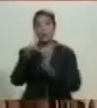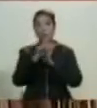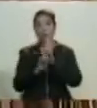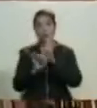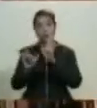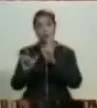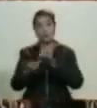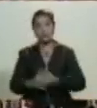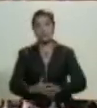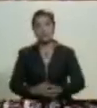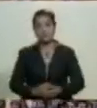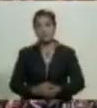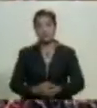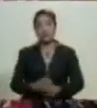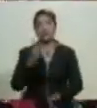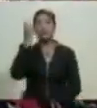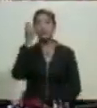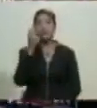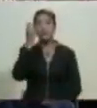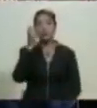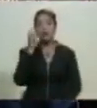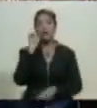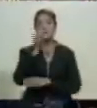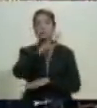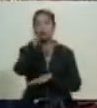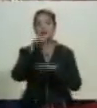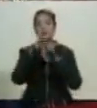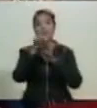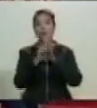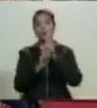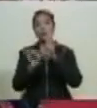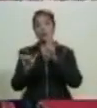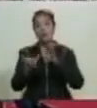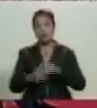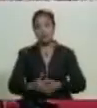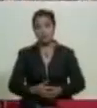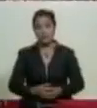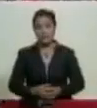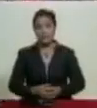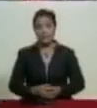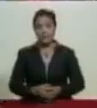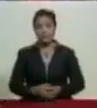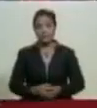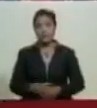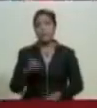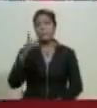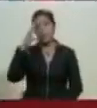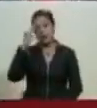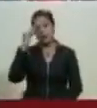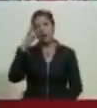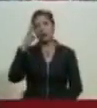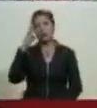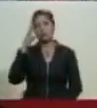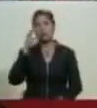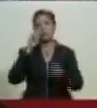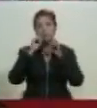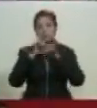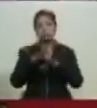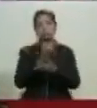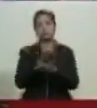constituyentes diputados de la asamblea nacional constituyente para que Dios los ilumine